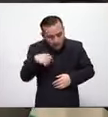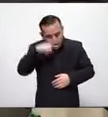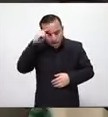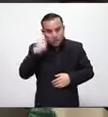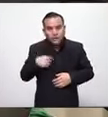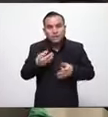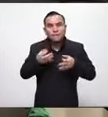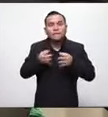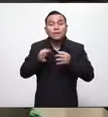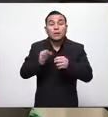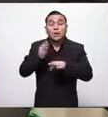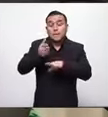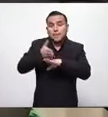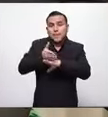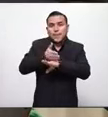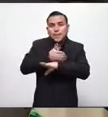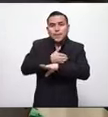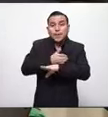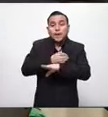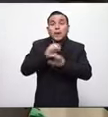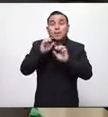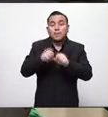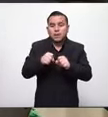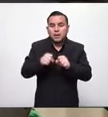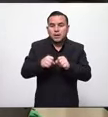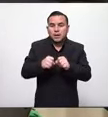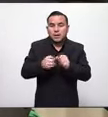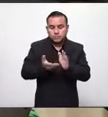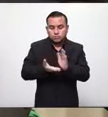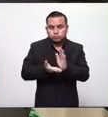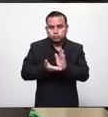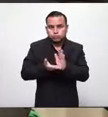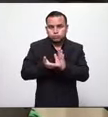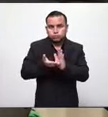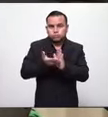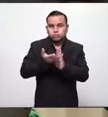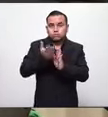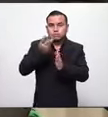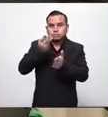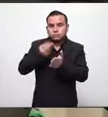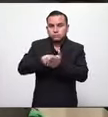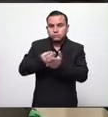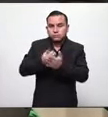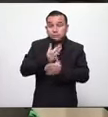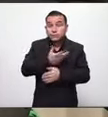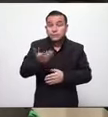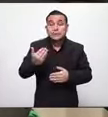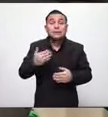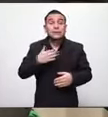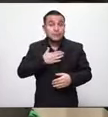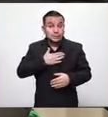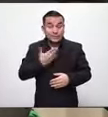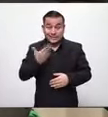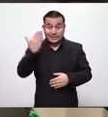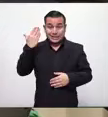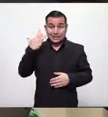ir poco a poco recuperando esa tendencia que traíamos ya que